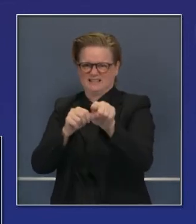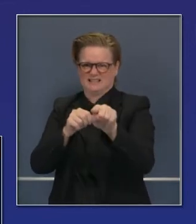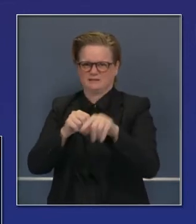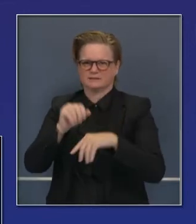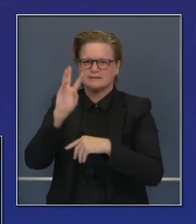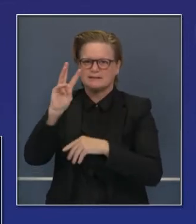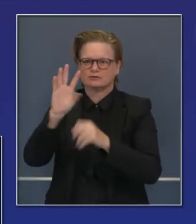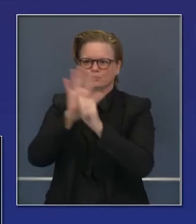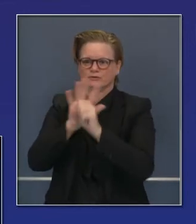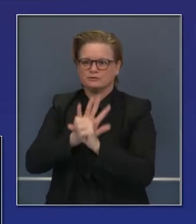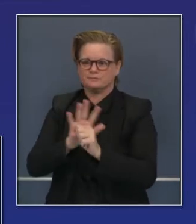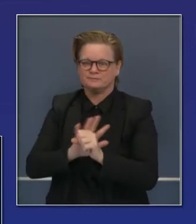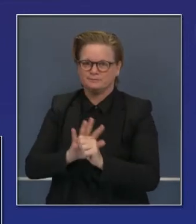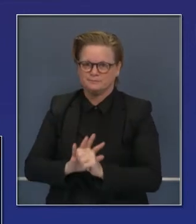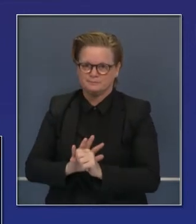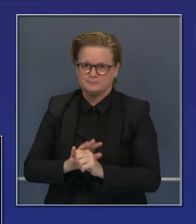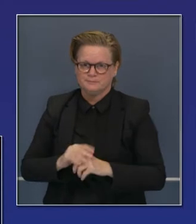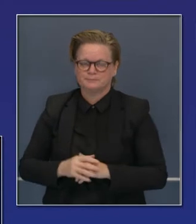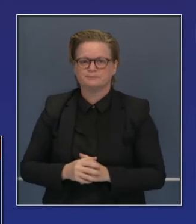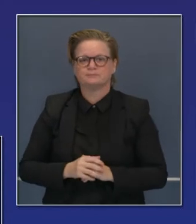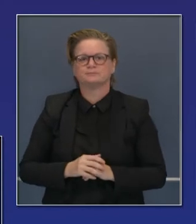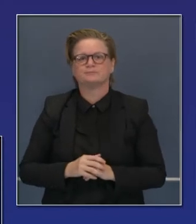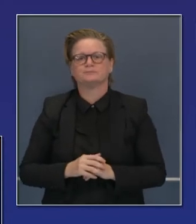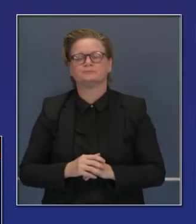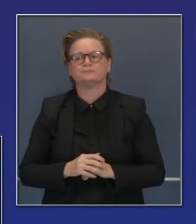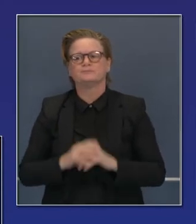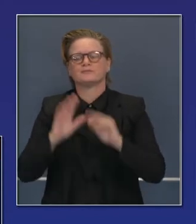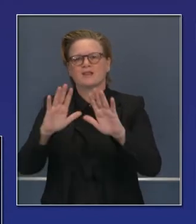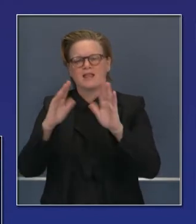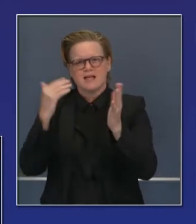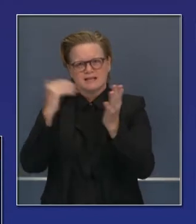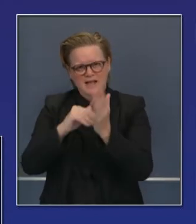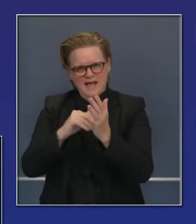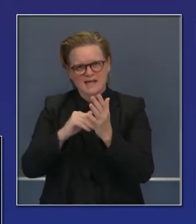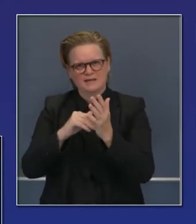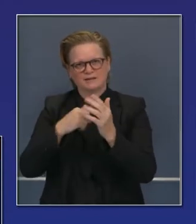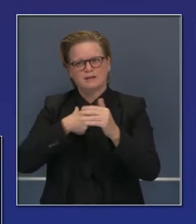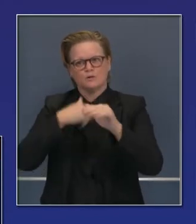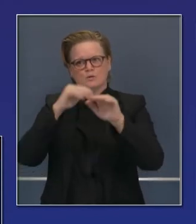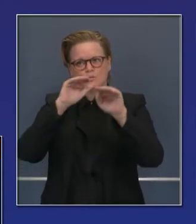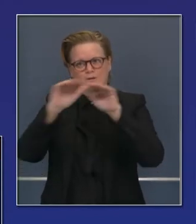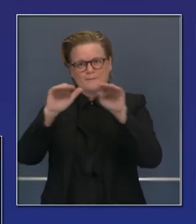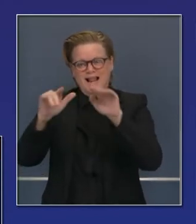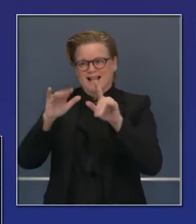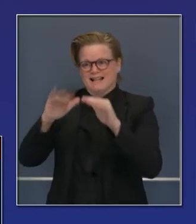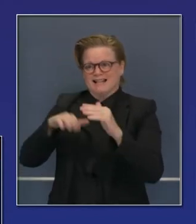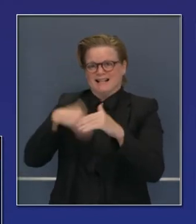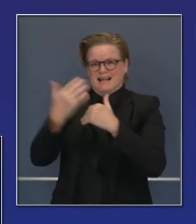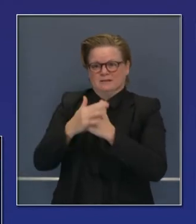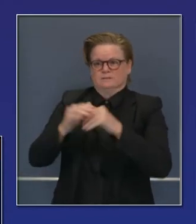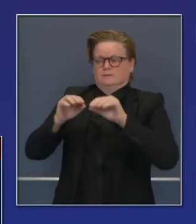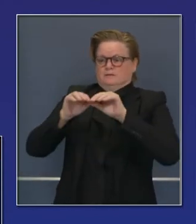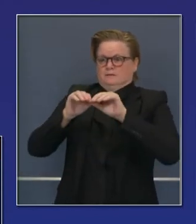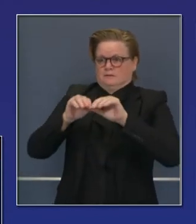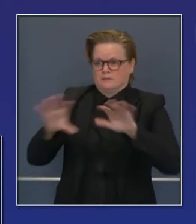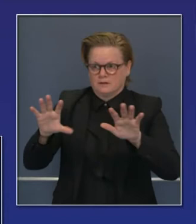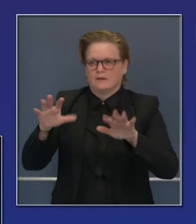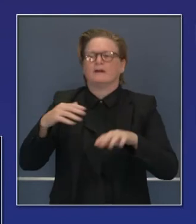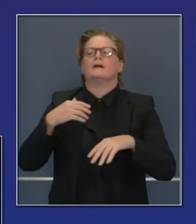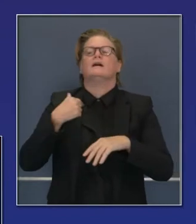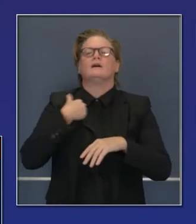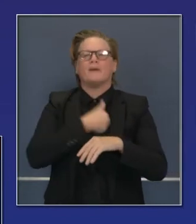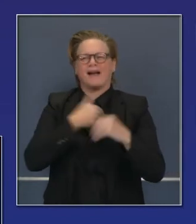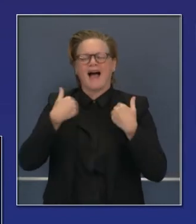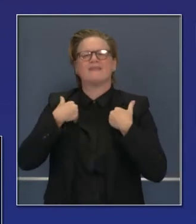fase de distribución. Les recuerdo que en las distribuciones subsiguientes tenemos la estrategia